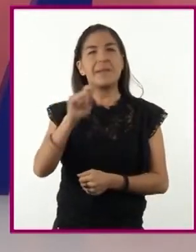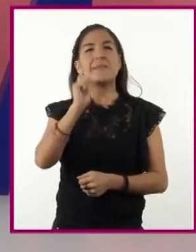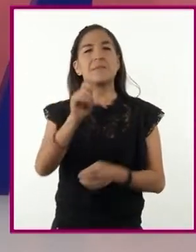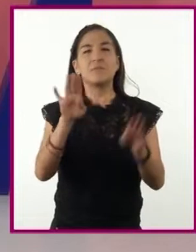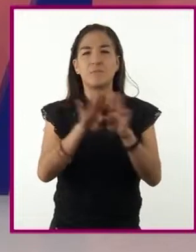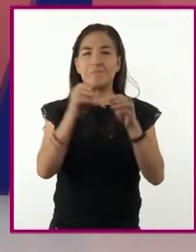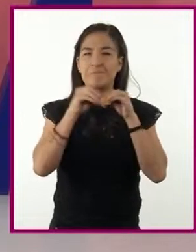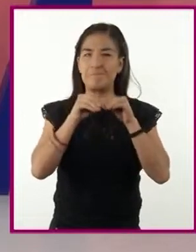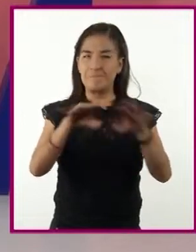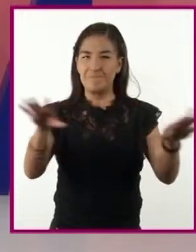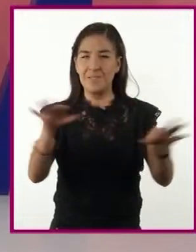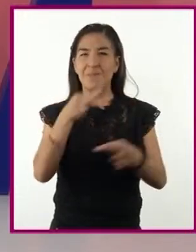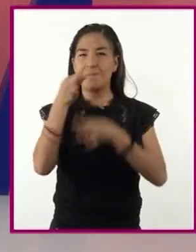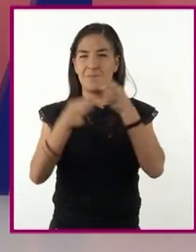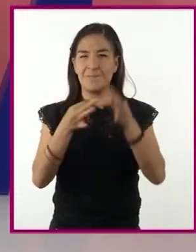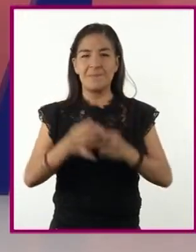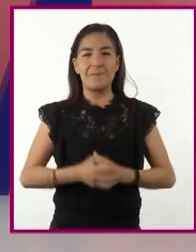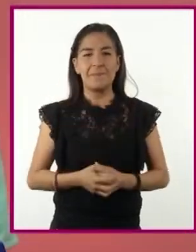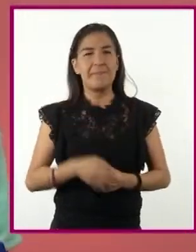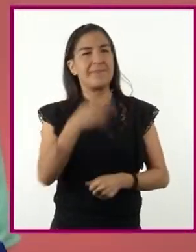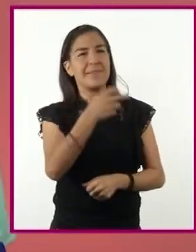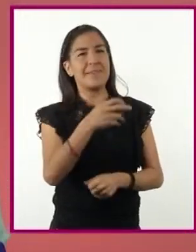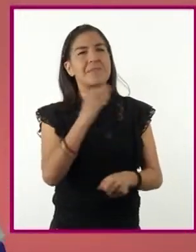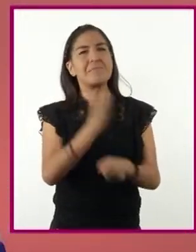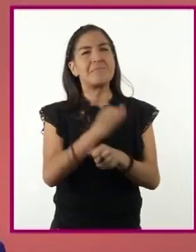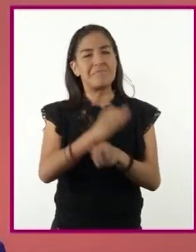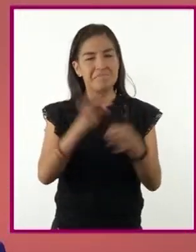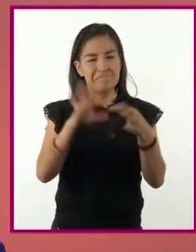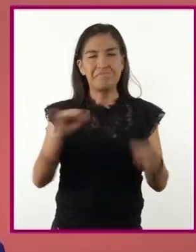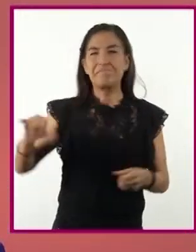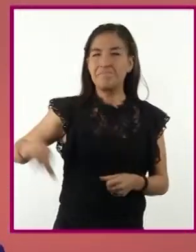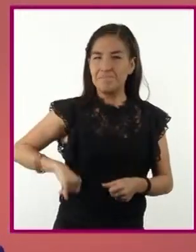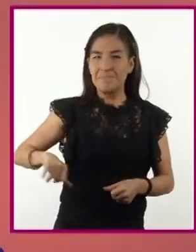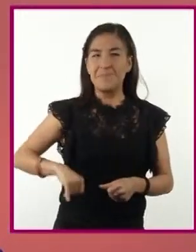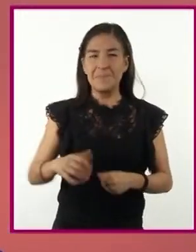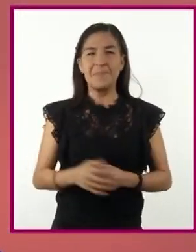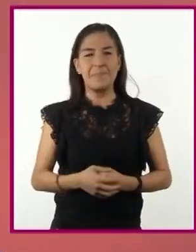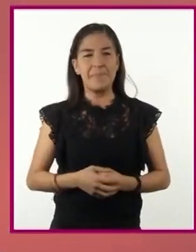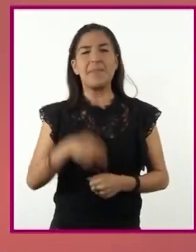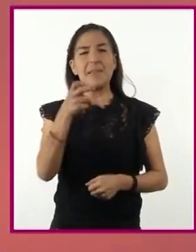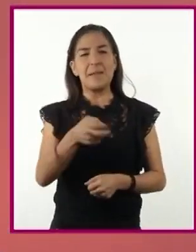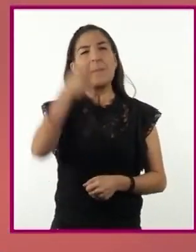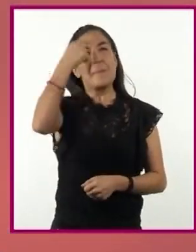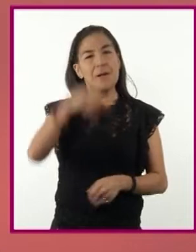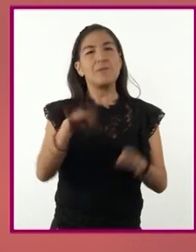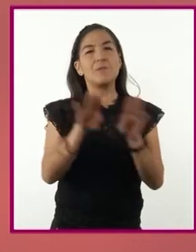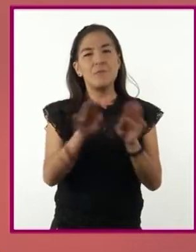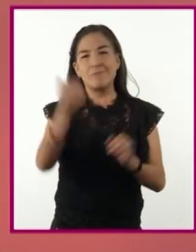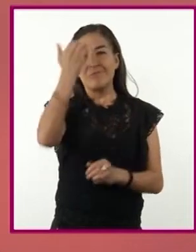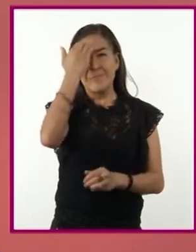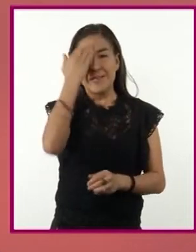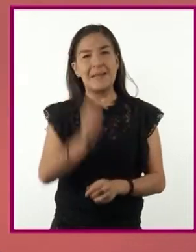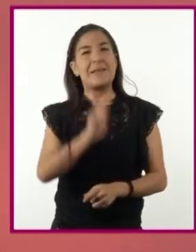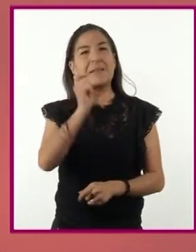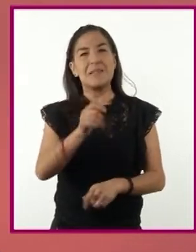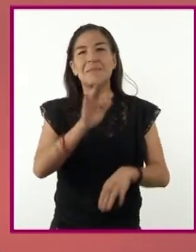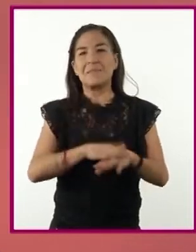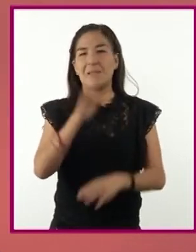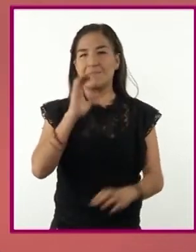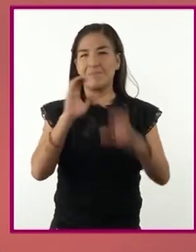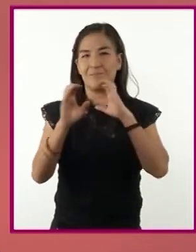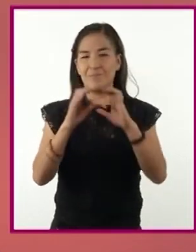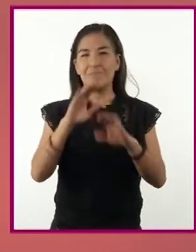difusión. Eso suena interesante, profesora, pues esto nos permite conocer uno de los medios de